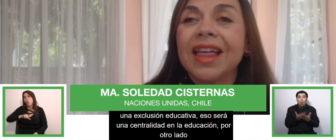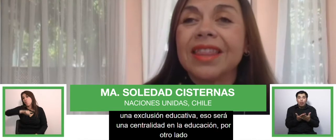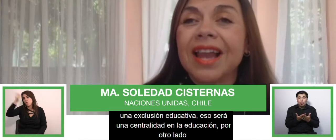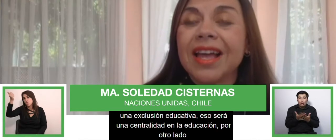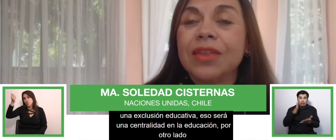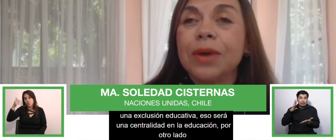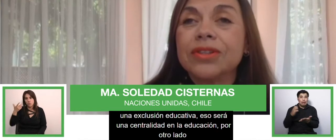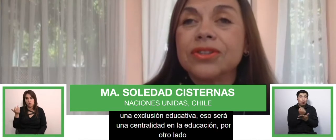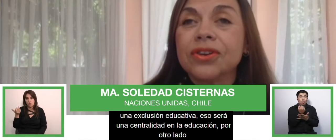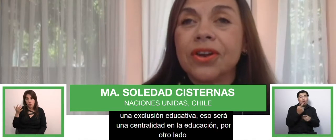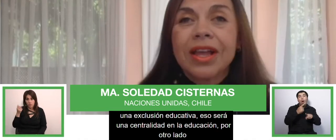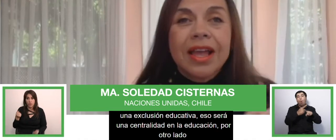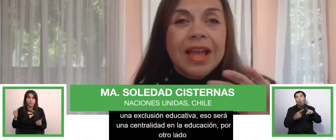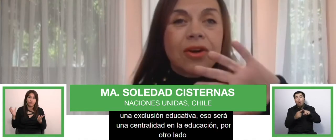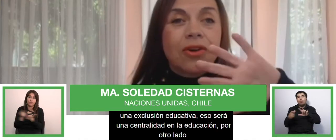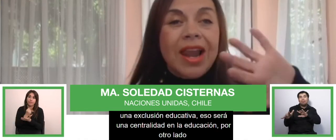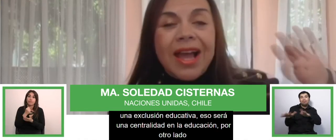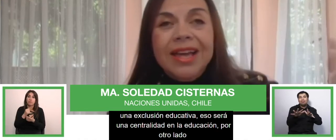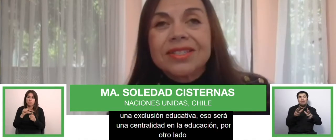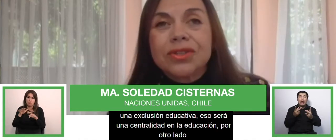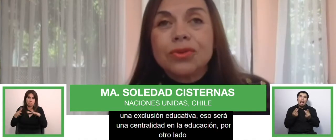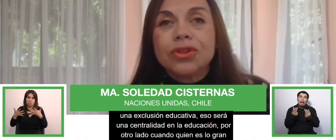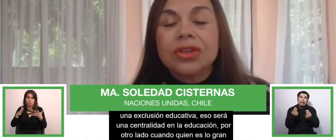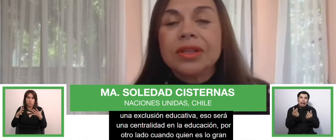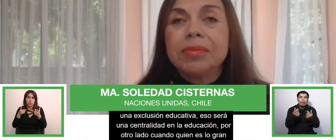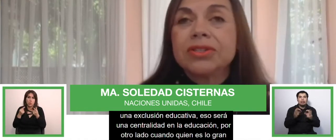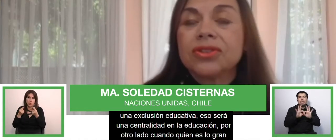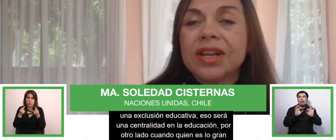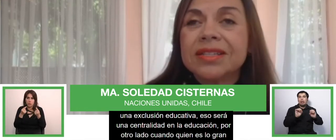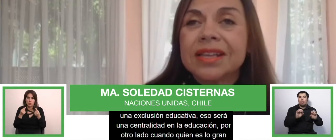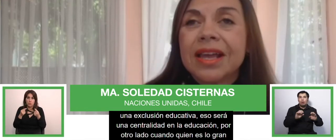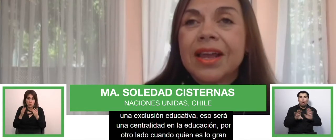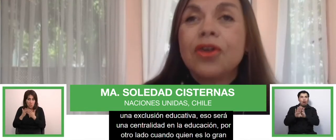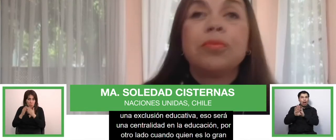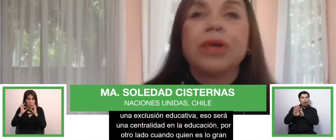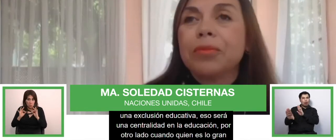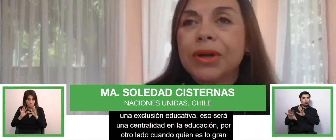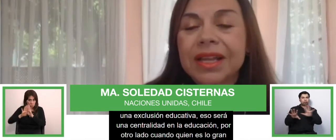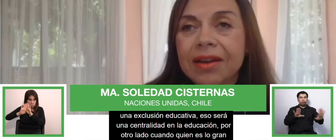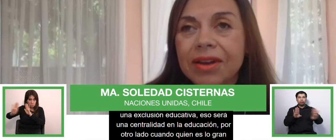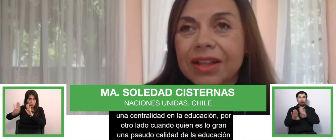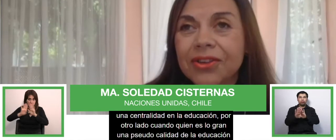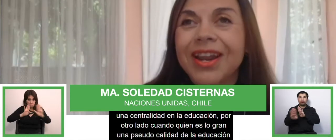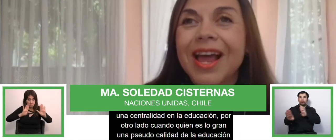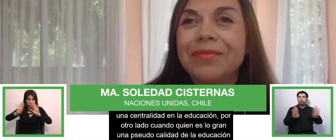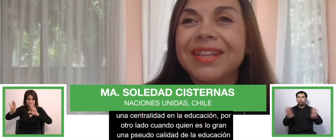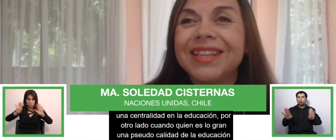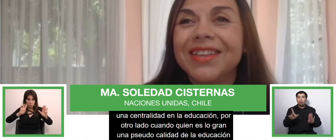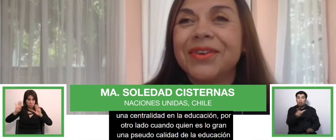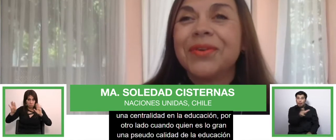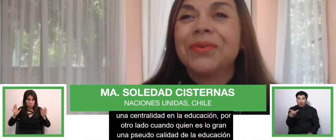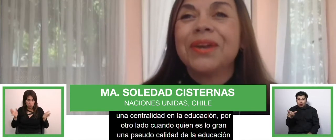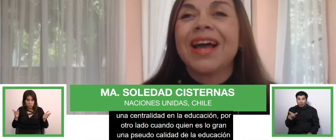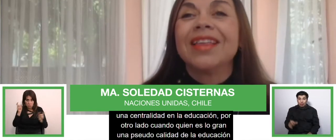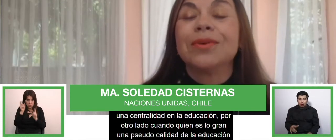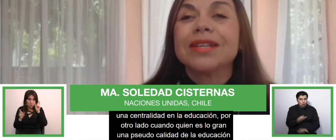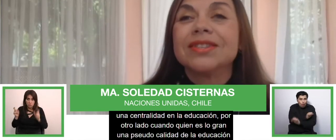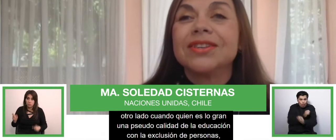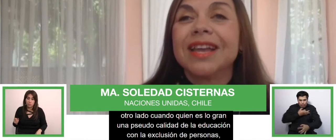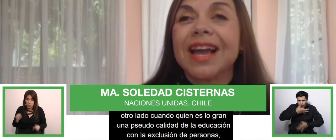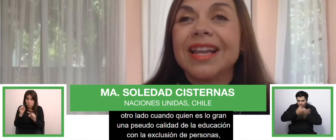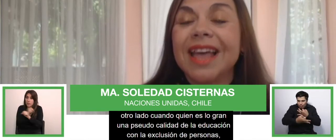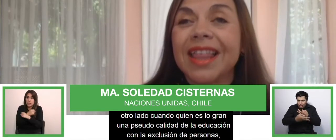calidad de la educación con la exclusión educativa, no podemos estar hablando realmente de una